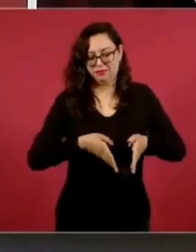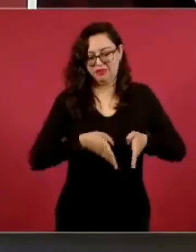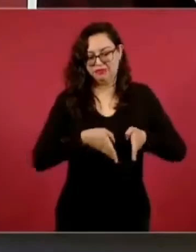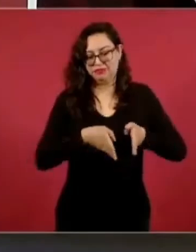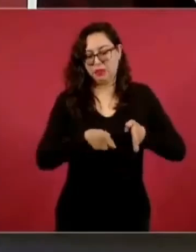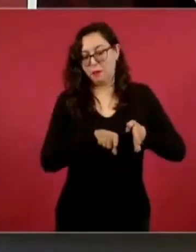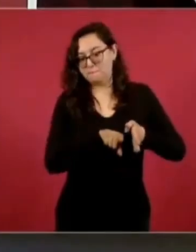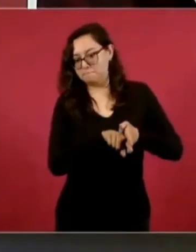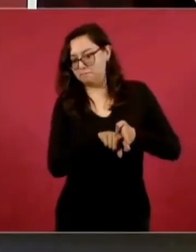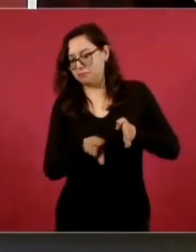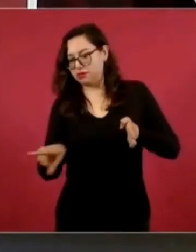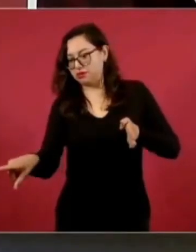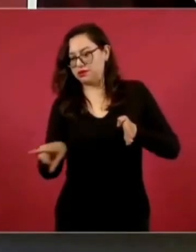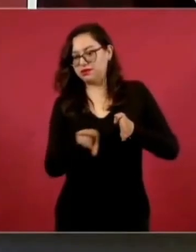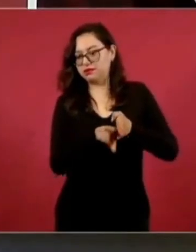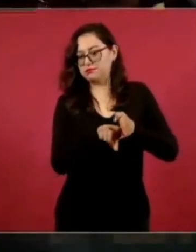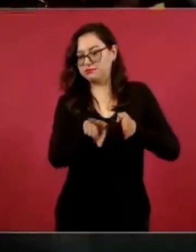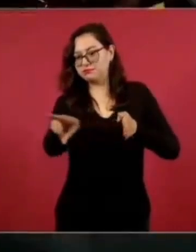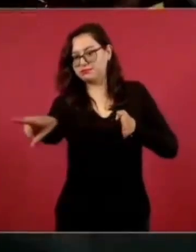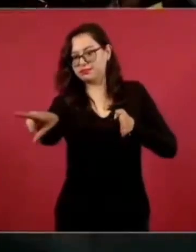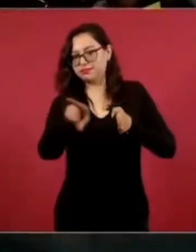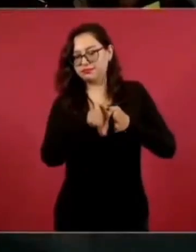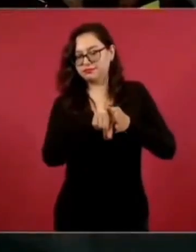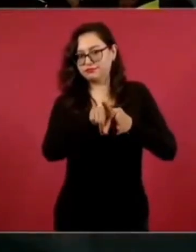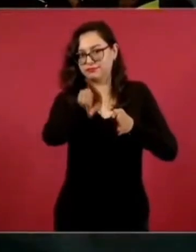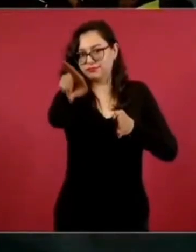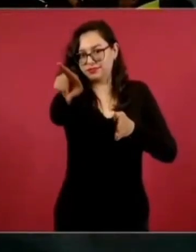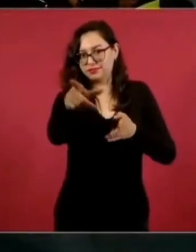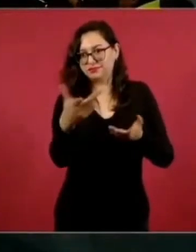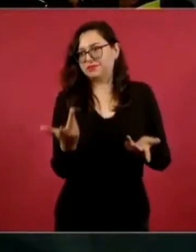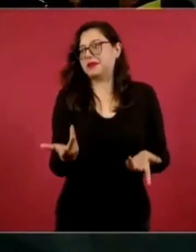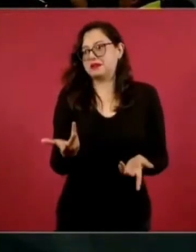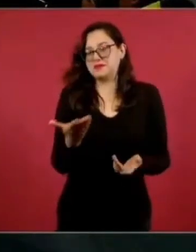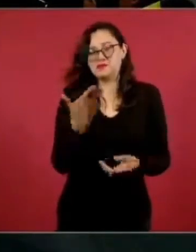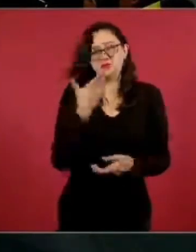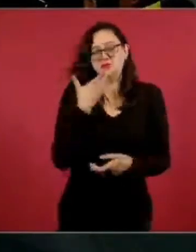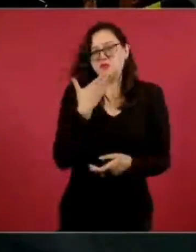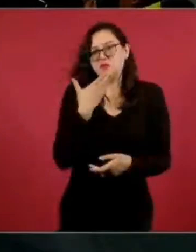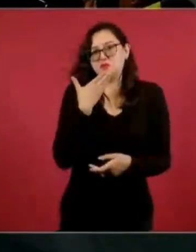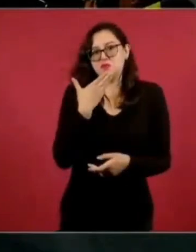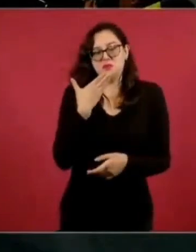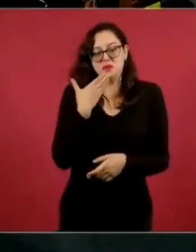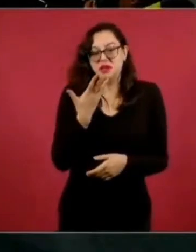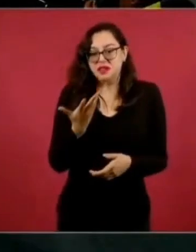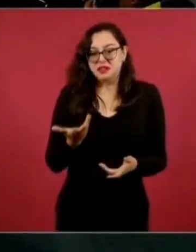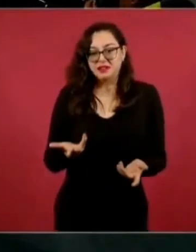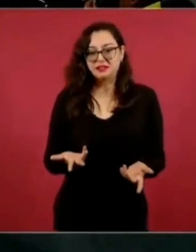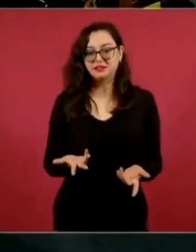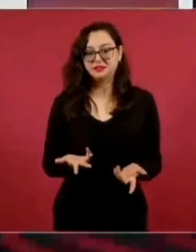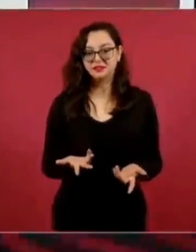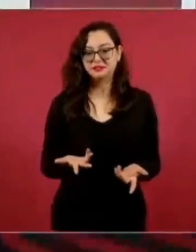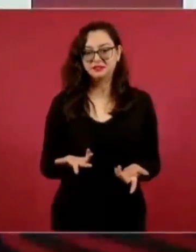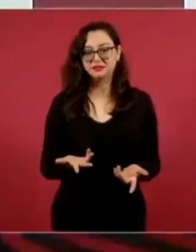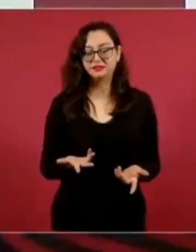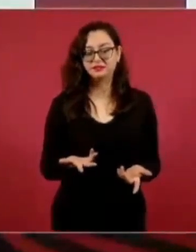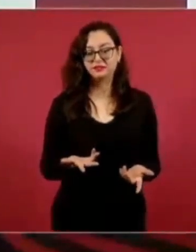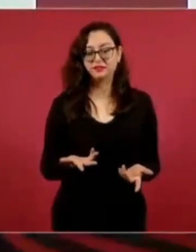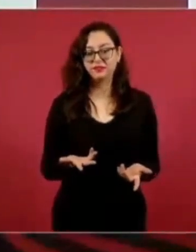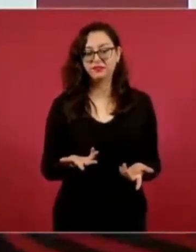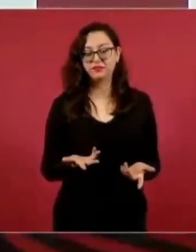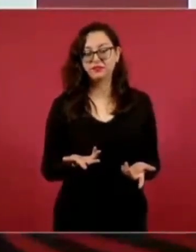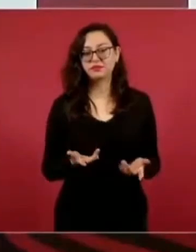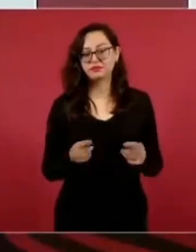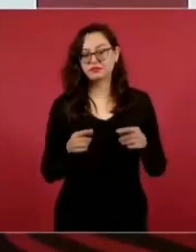o Mochis, digo, Culiacán, Mochis, Mochis